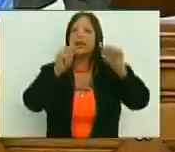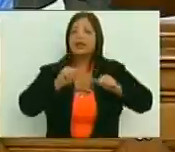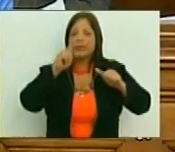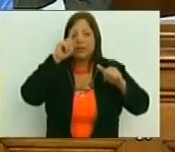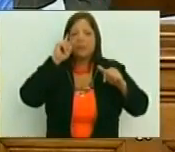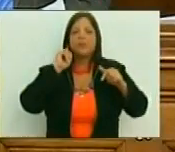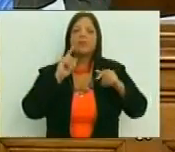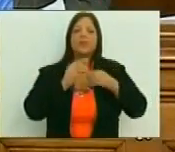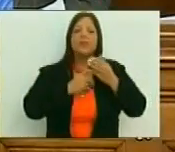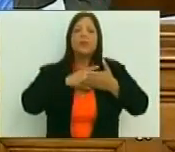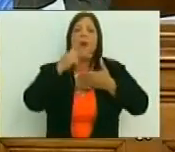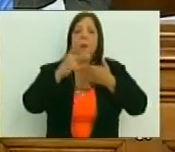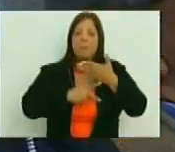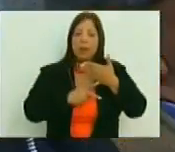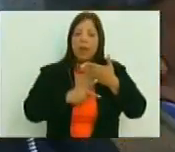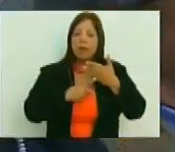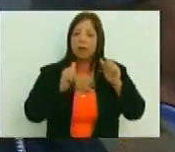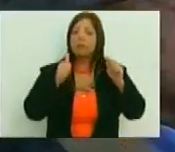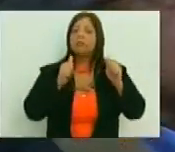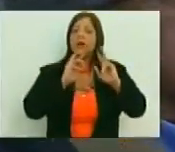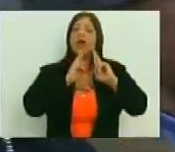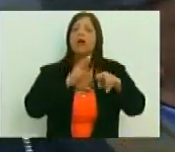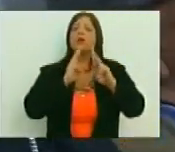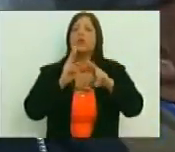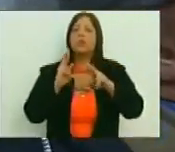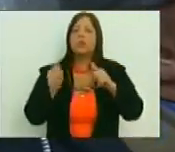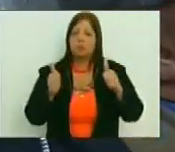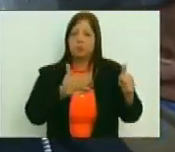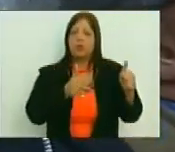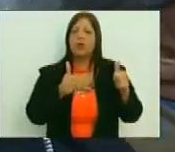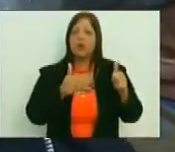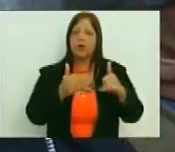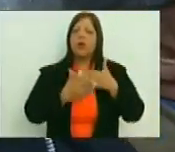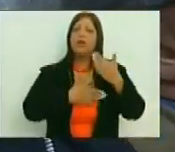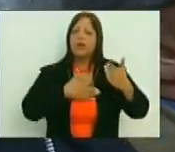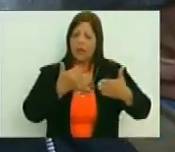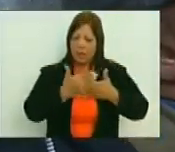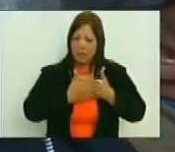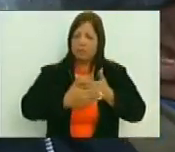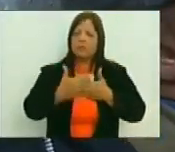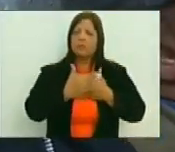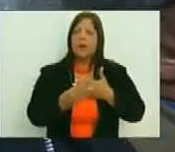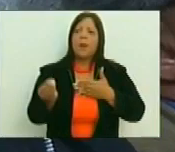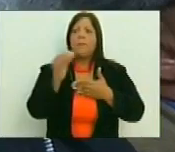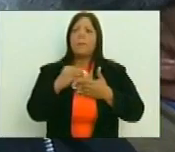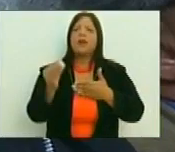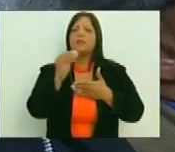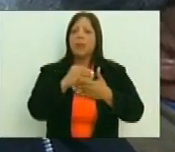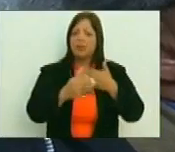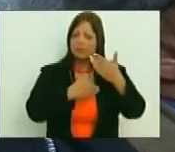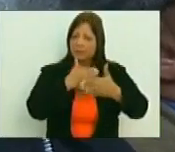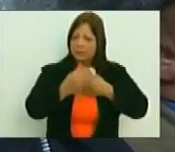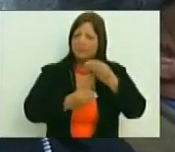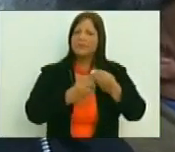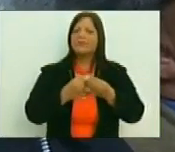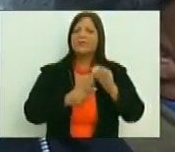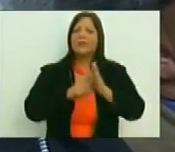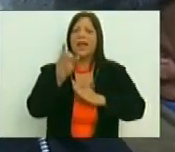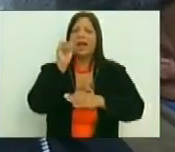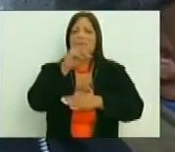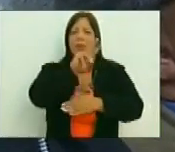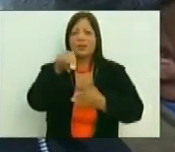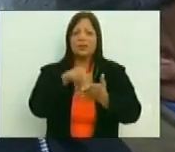instrucciones, ese plan ha dado extraordinarios resultados y nosotros queremos de alguna manera elevar esa propuesta aquí a esta soberanísima